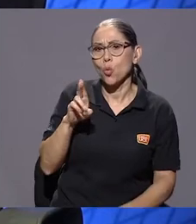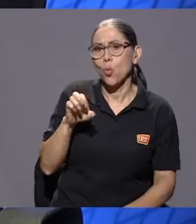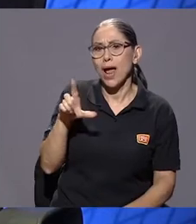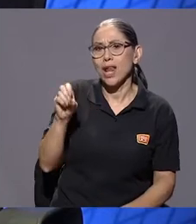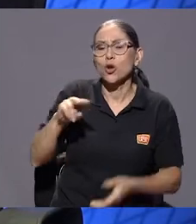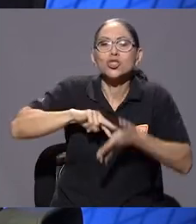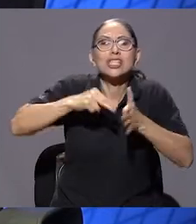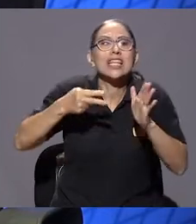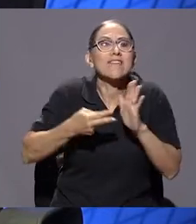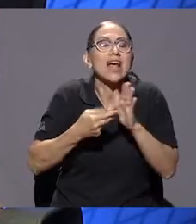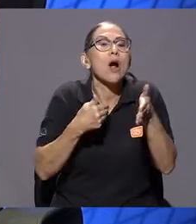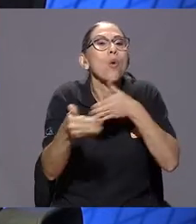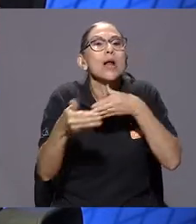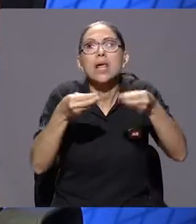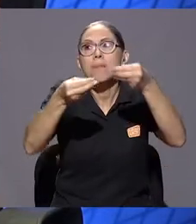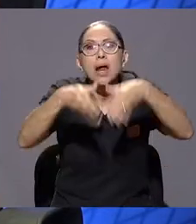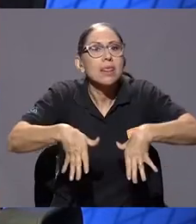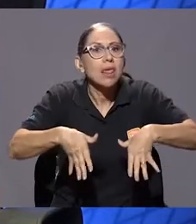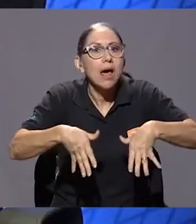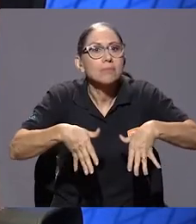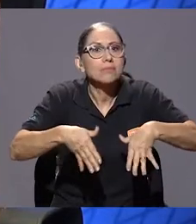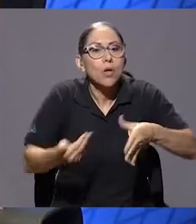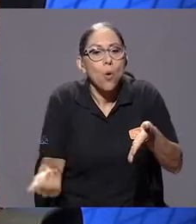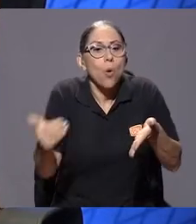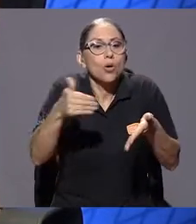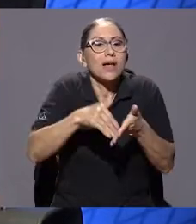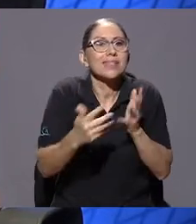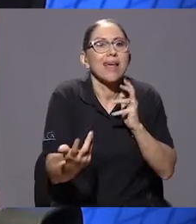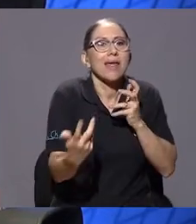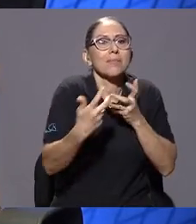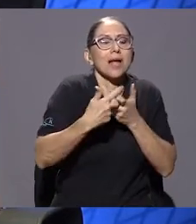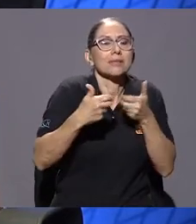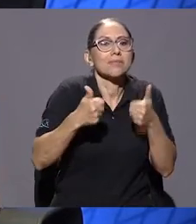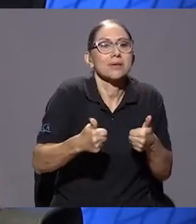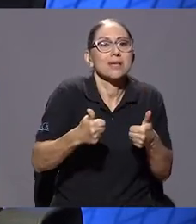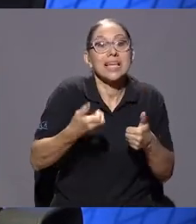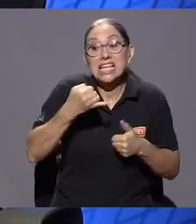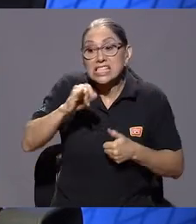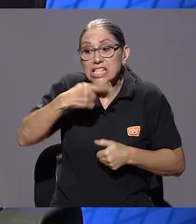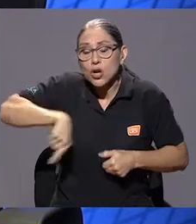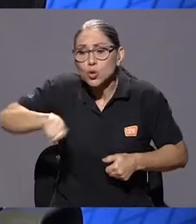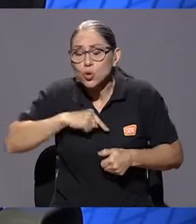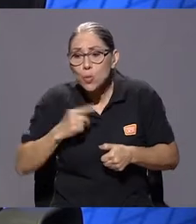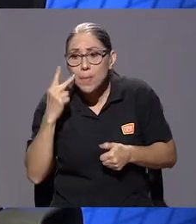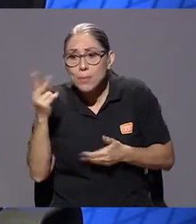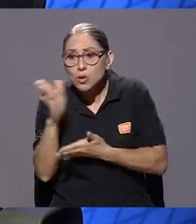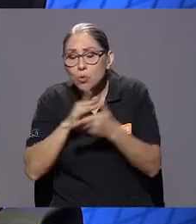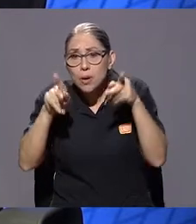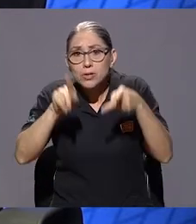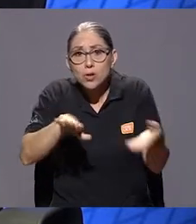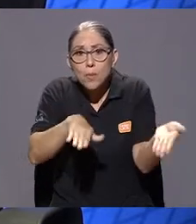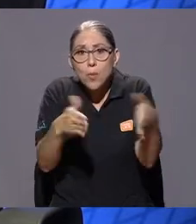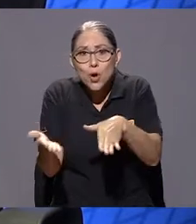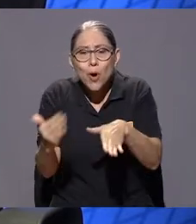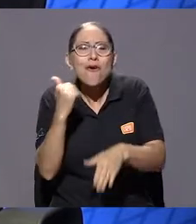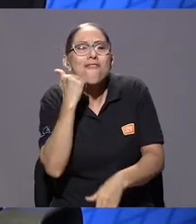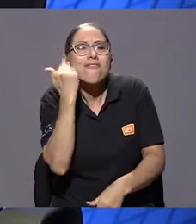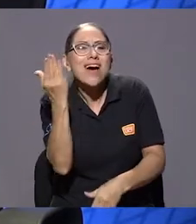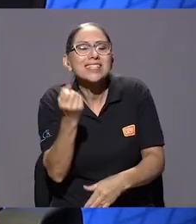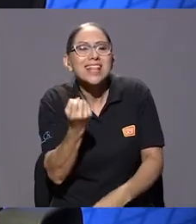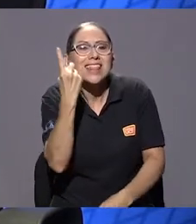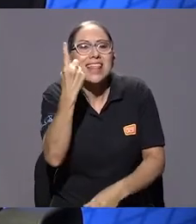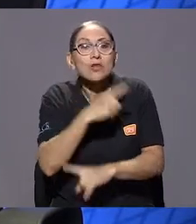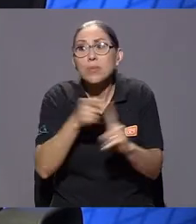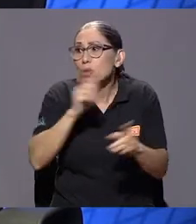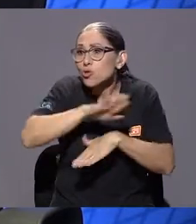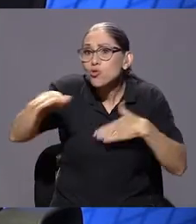pérdida. Entonces, cuando nos enfocamos, como lo decíamos en los bloques anteriores, en la pérdida física, es más fácil entenderlo, pero es que todos hemos vivido un duelo y